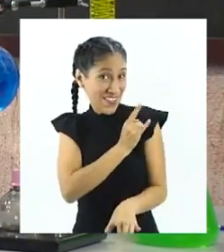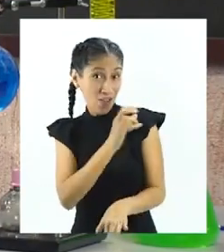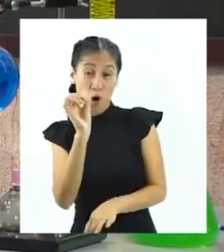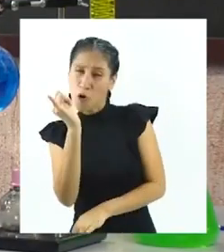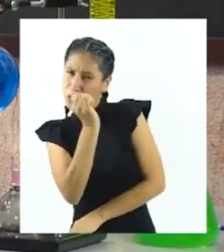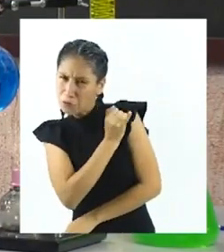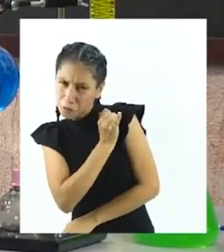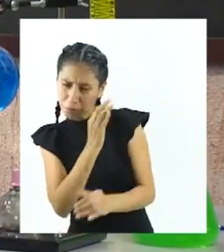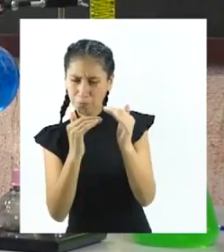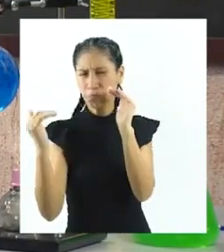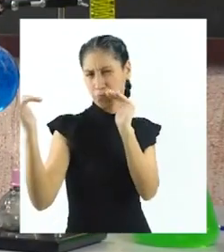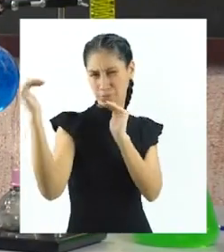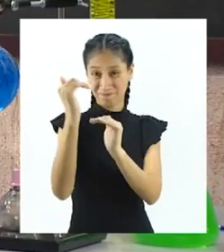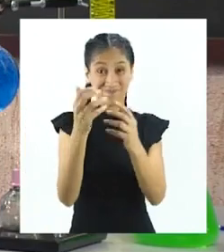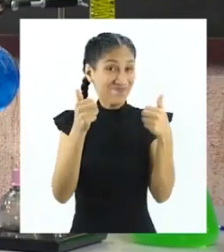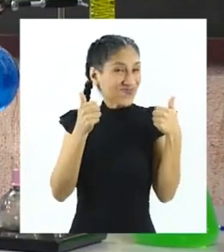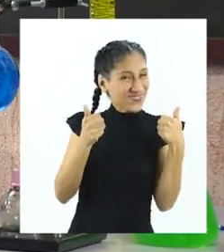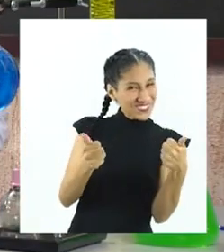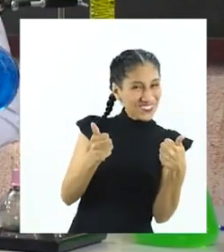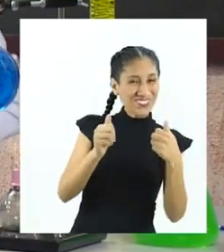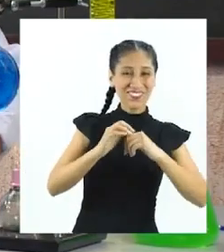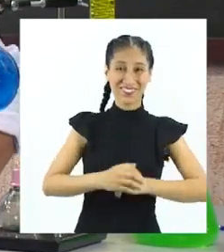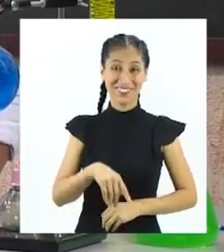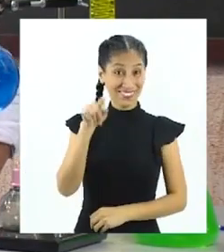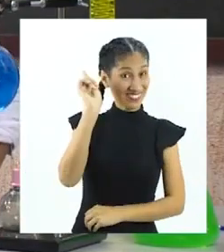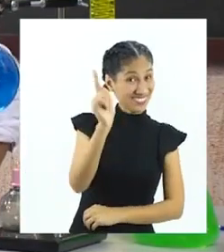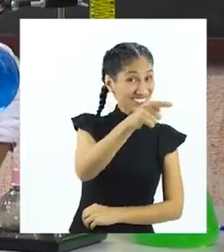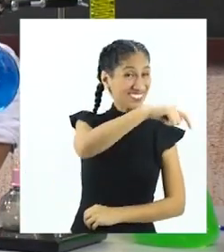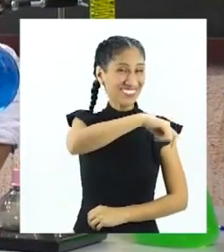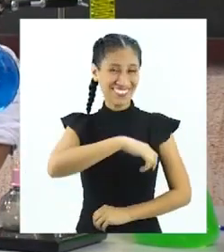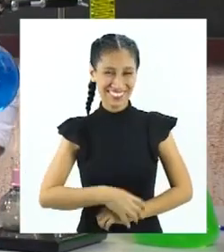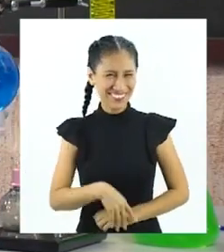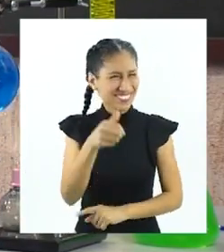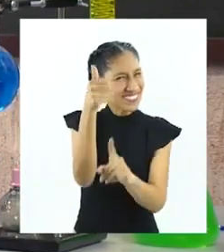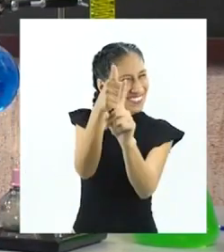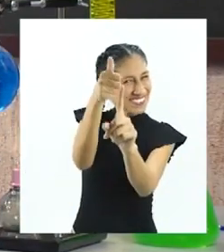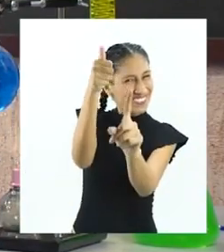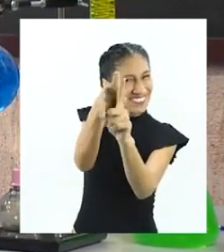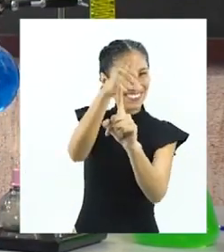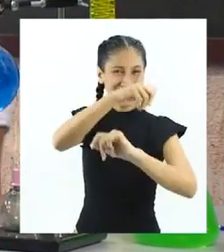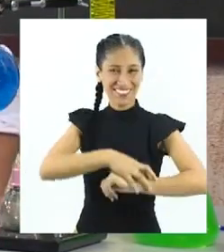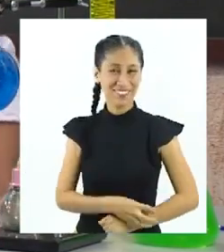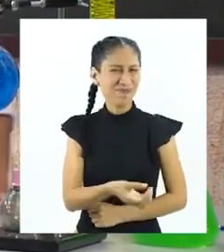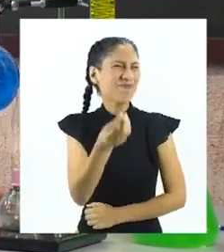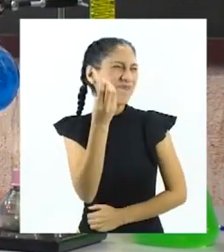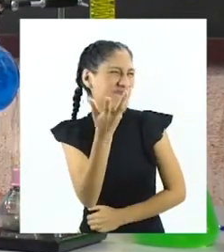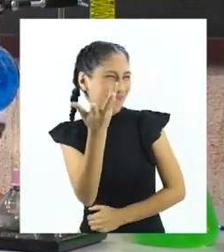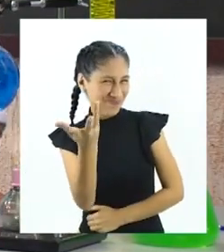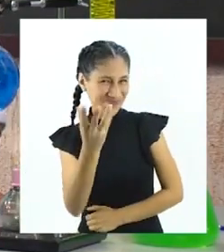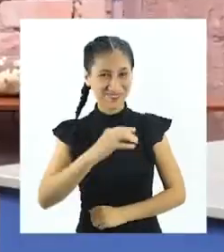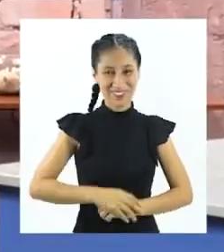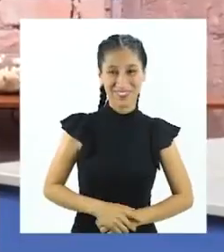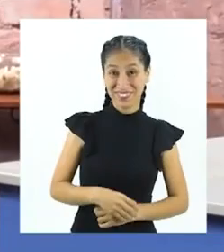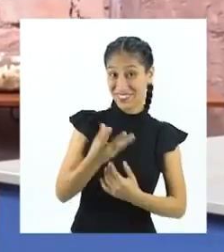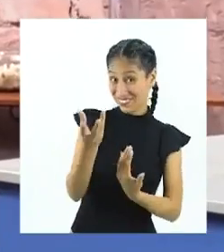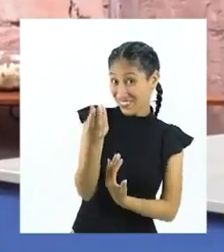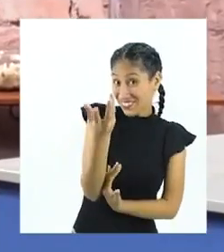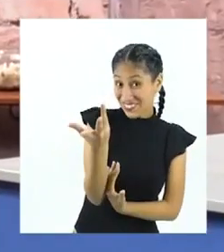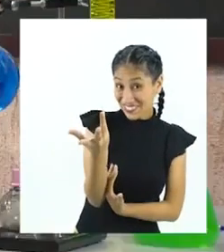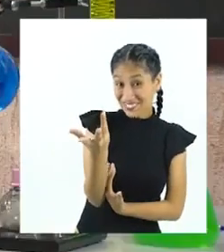institución de educación superior. Sí, tú, tú mismo. ¿Y sabes por qué?